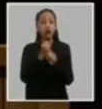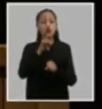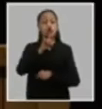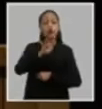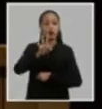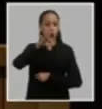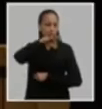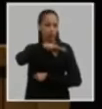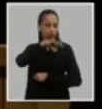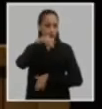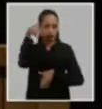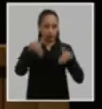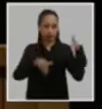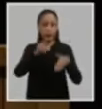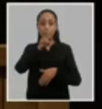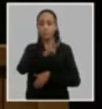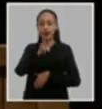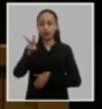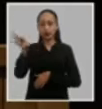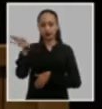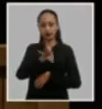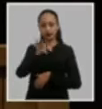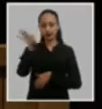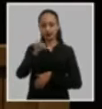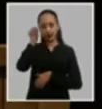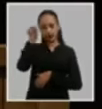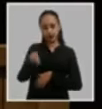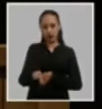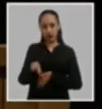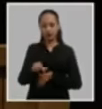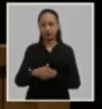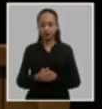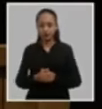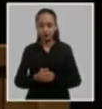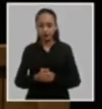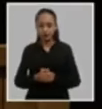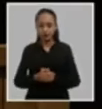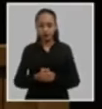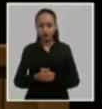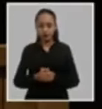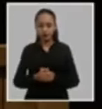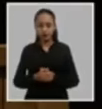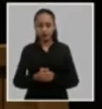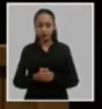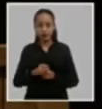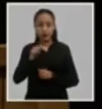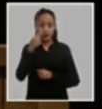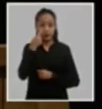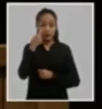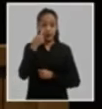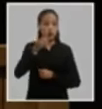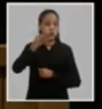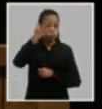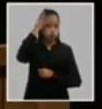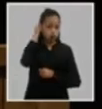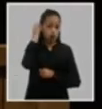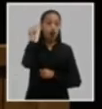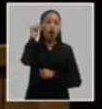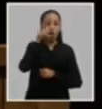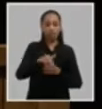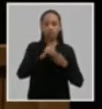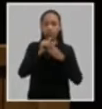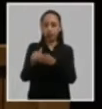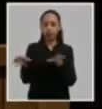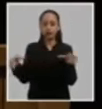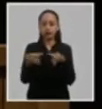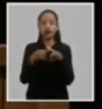delegados y 22 invitados estuvieron presididas por los compañeros Miguel Mario de Acanel Bermúdez presidente de la república y